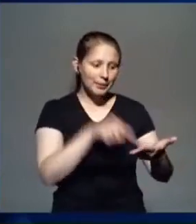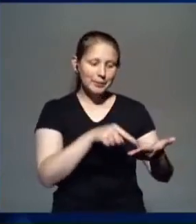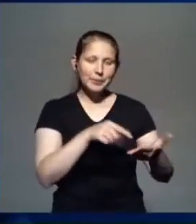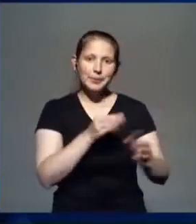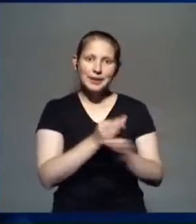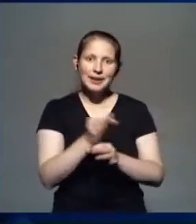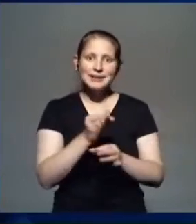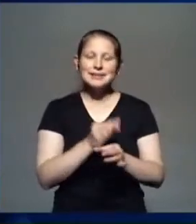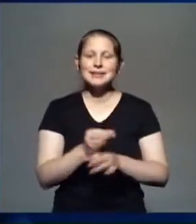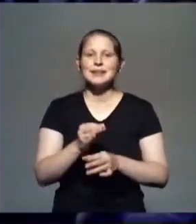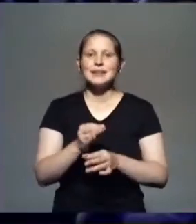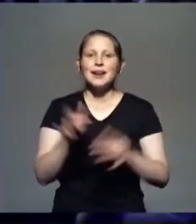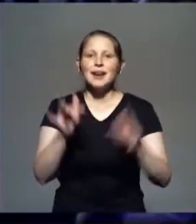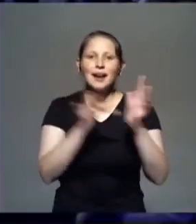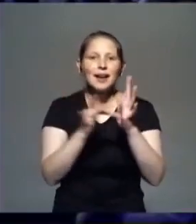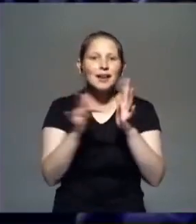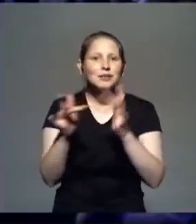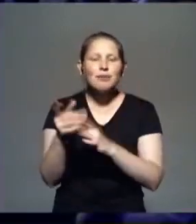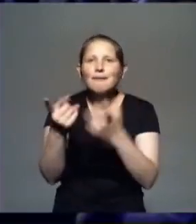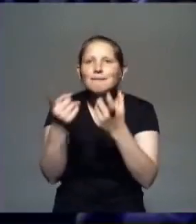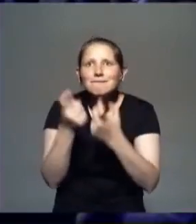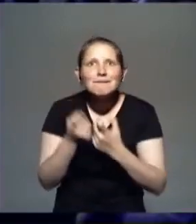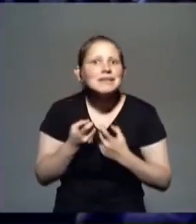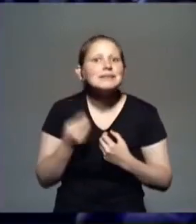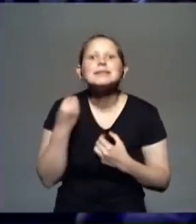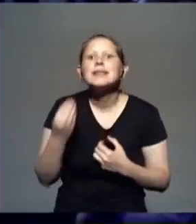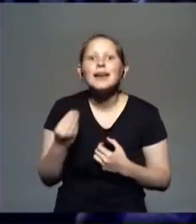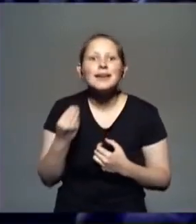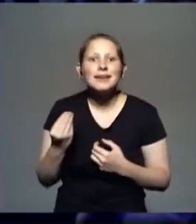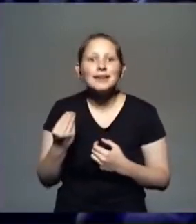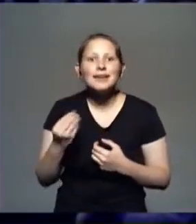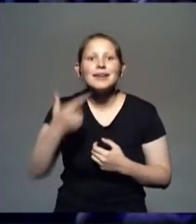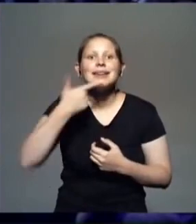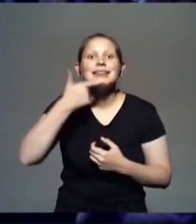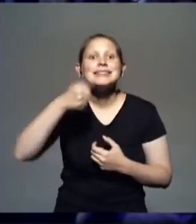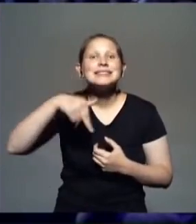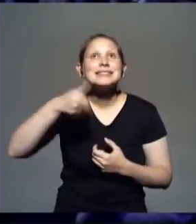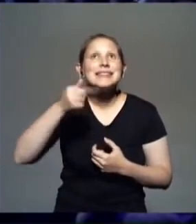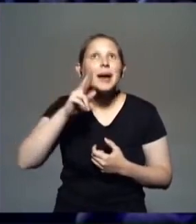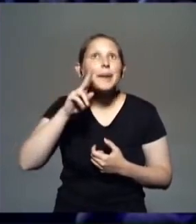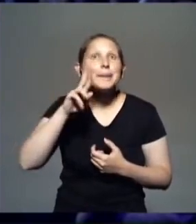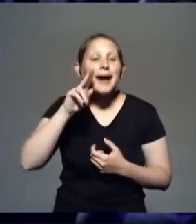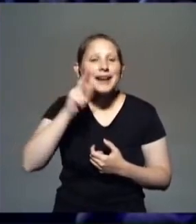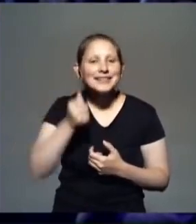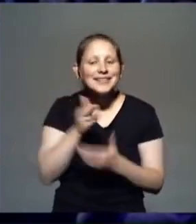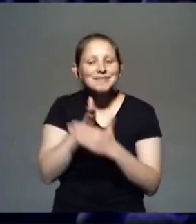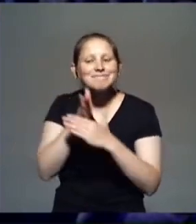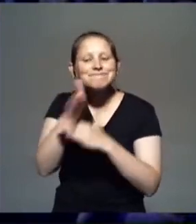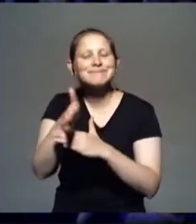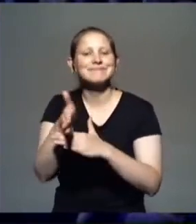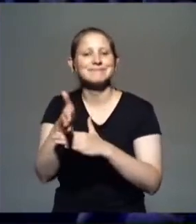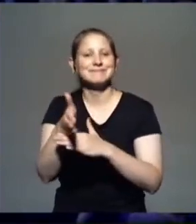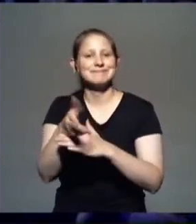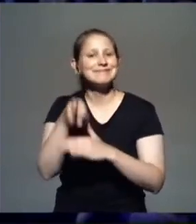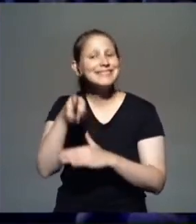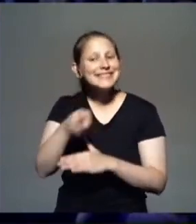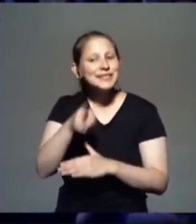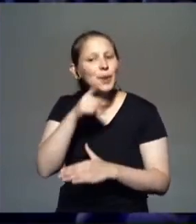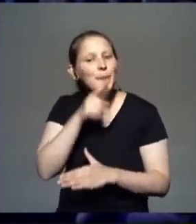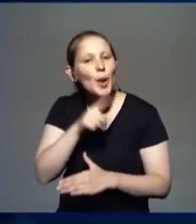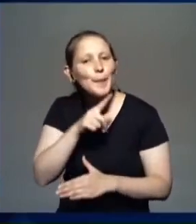le era necesario. Es decir, que había un propósito por el cual Jesús iba a pasar.